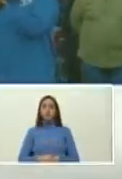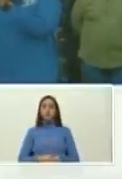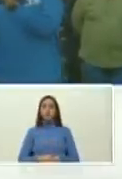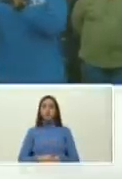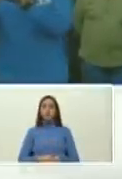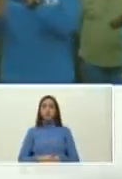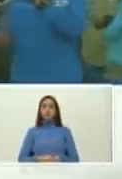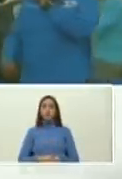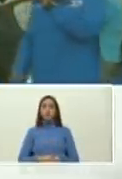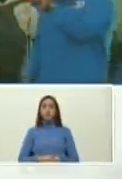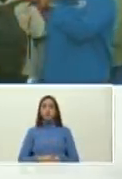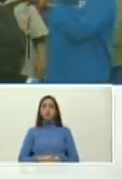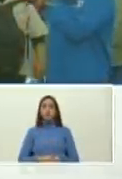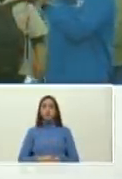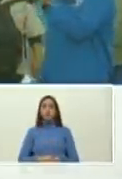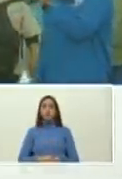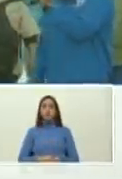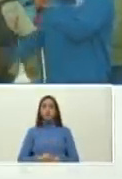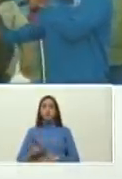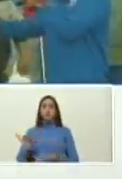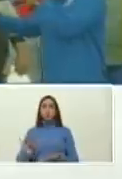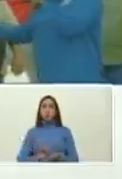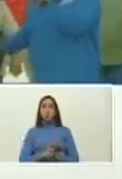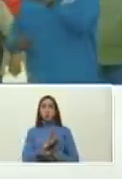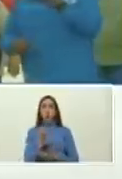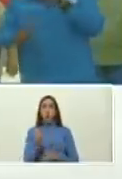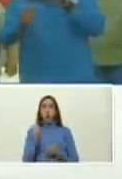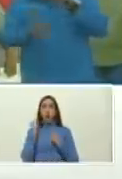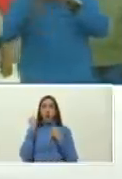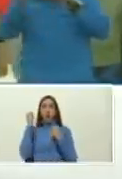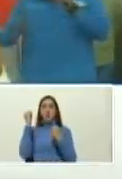Bolívar? Gloria al vencido